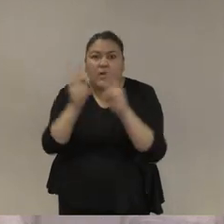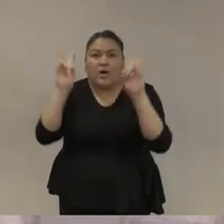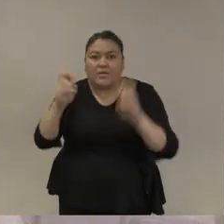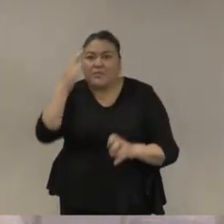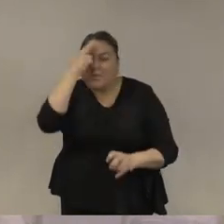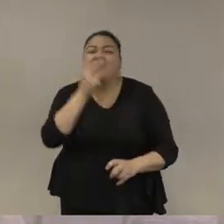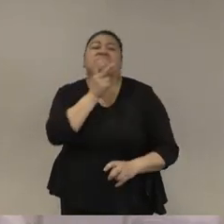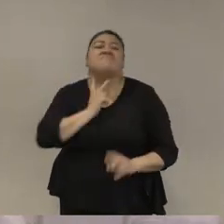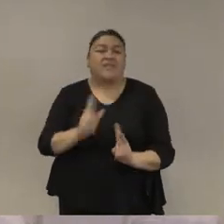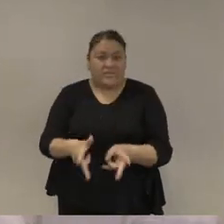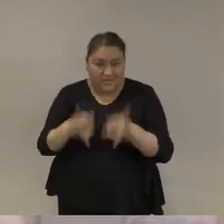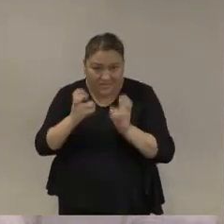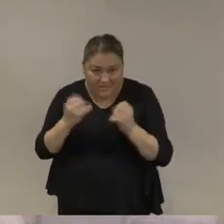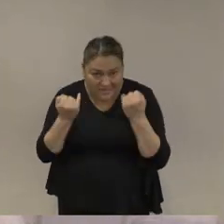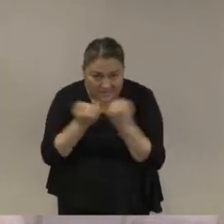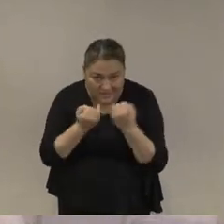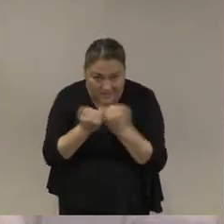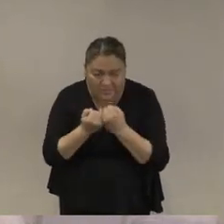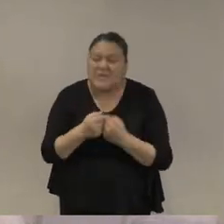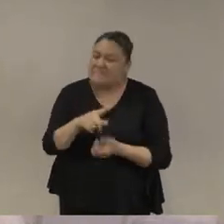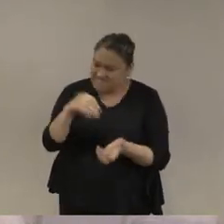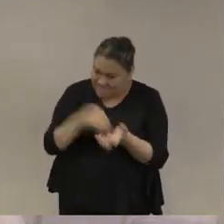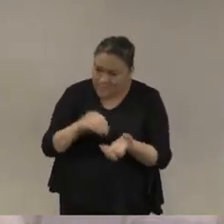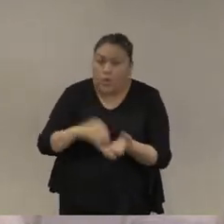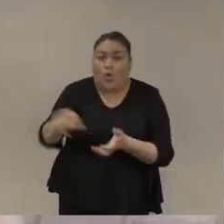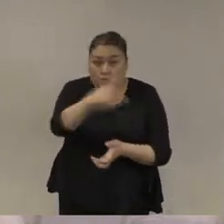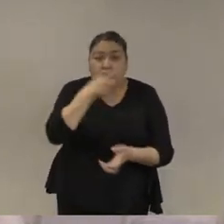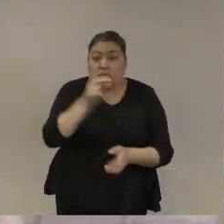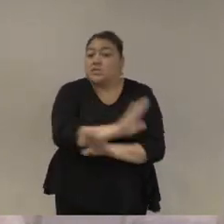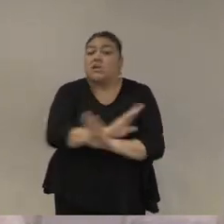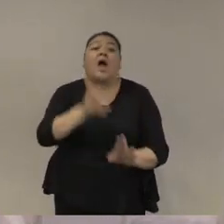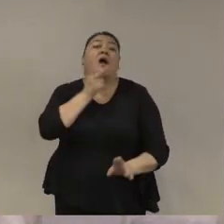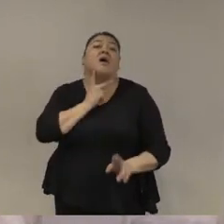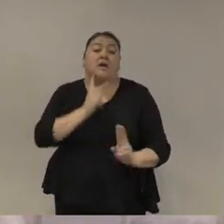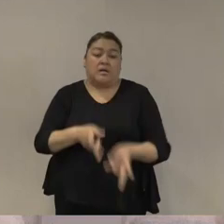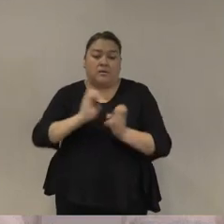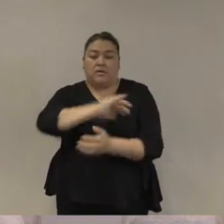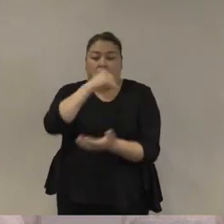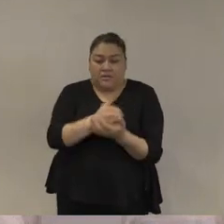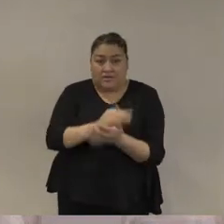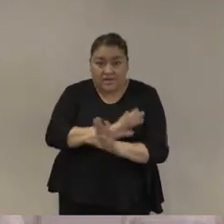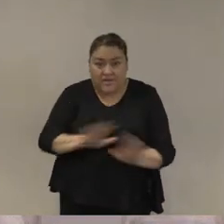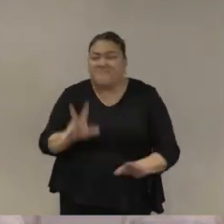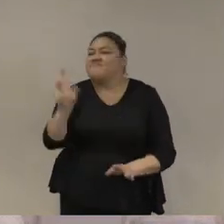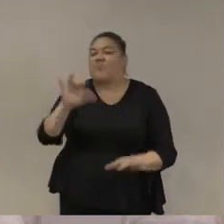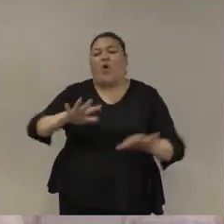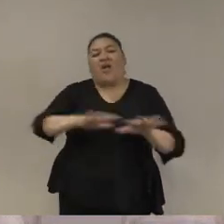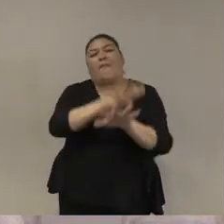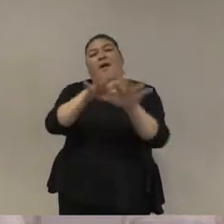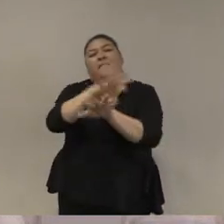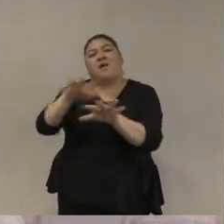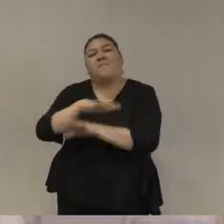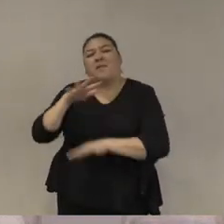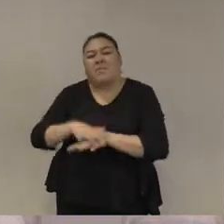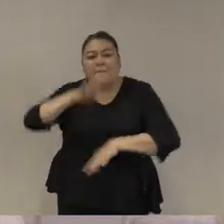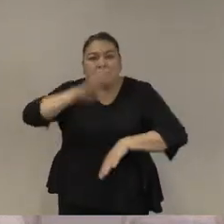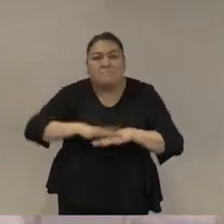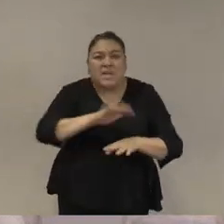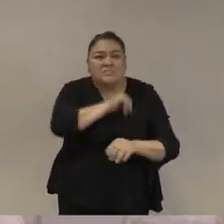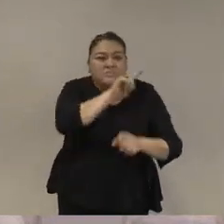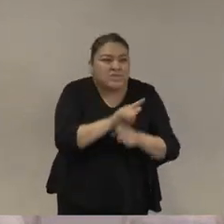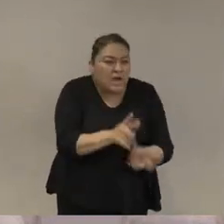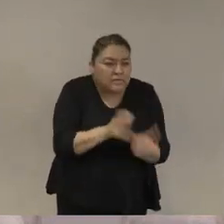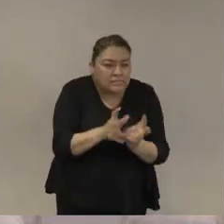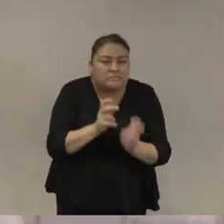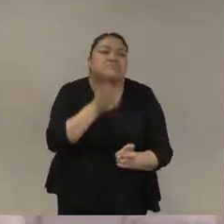huachicol y entonces no es que se acabe el delito como ya sabemos sino simplemente se diversifica y se amplía y se vuelve mucho más complejo el asunto